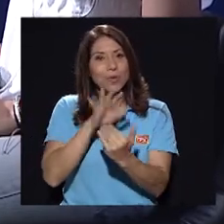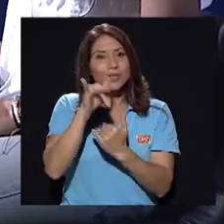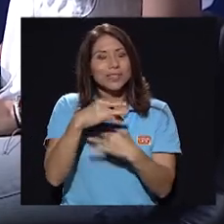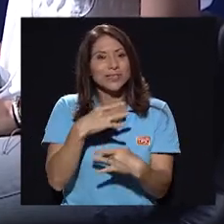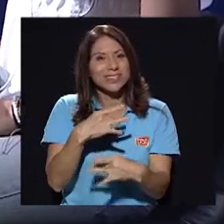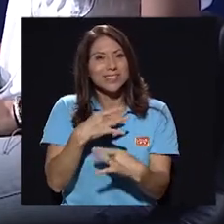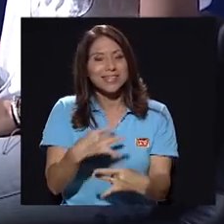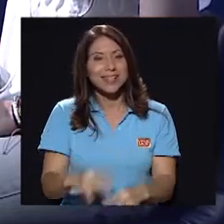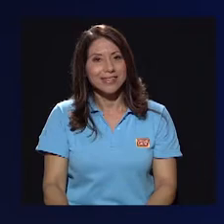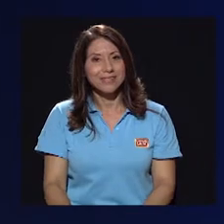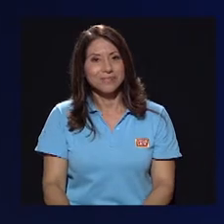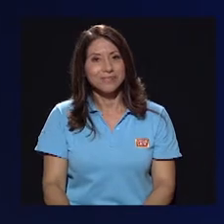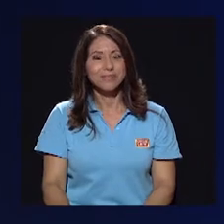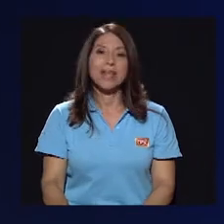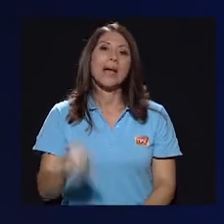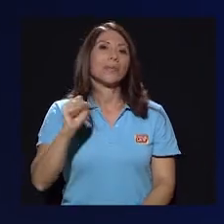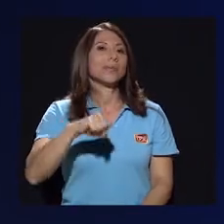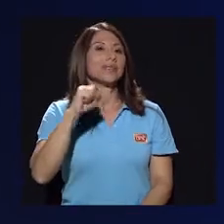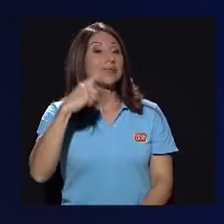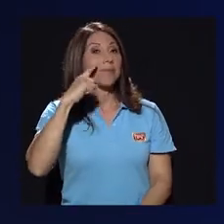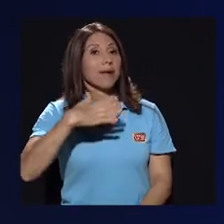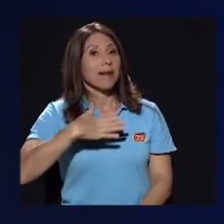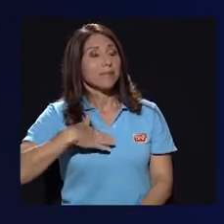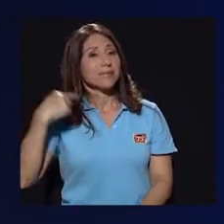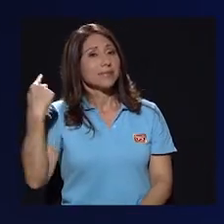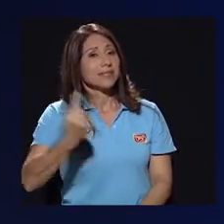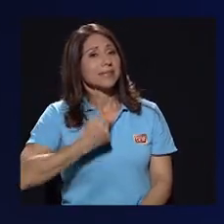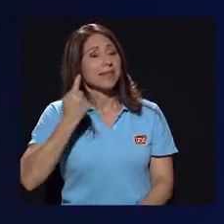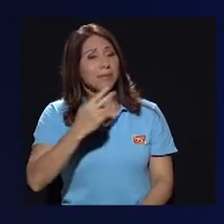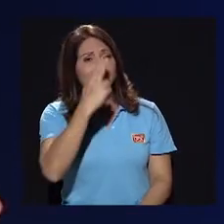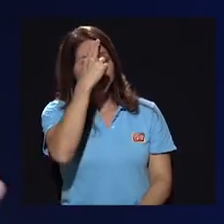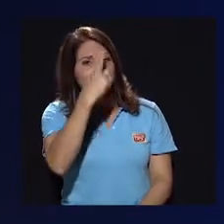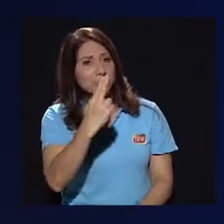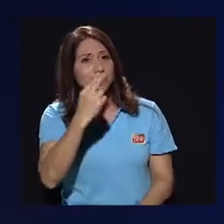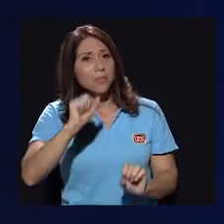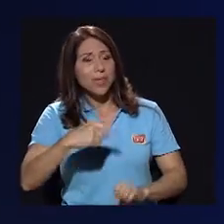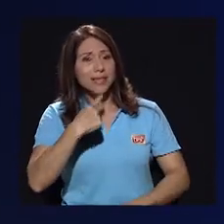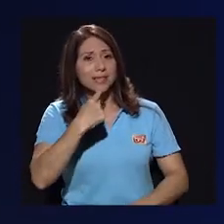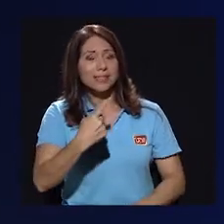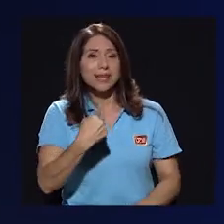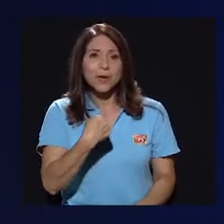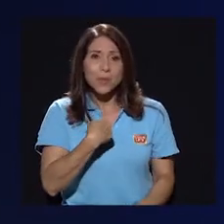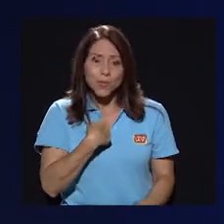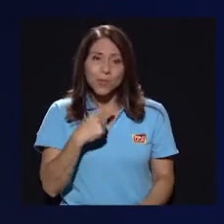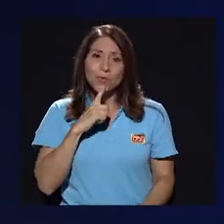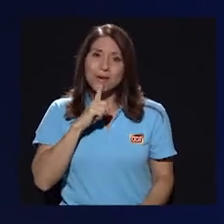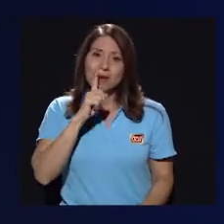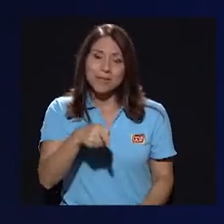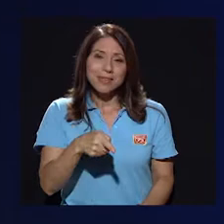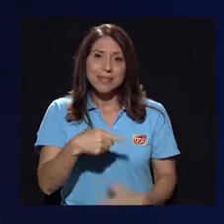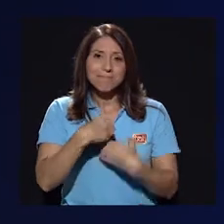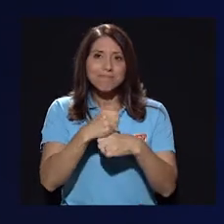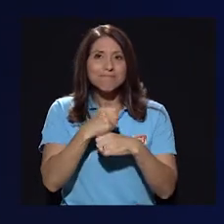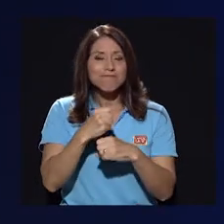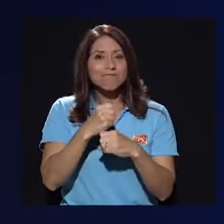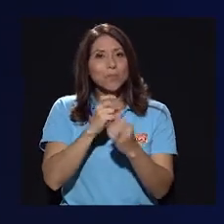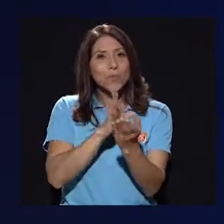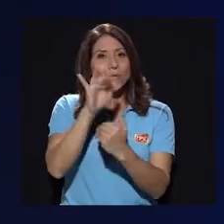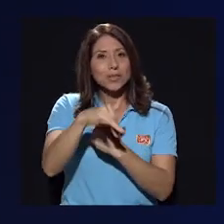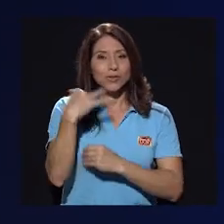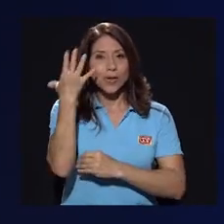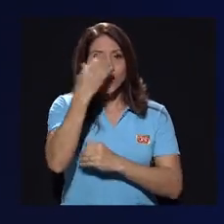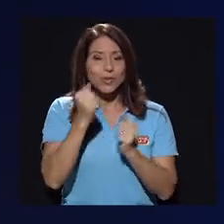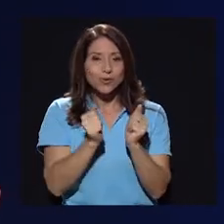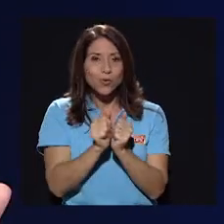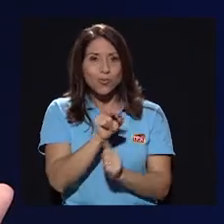Sí, para mí siempre es un privilegio poder decir que uno realmente emprende proyectos